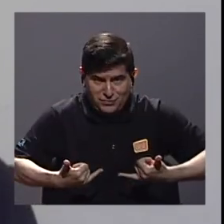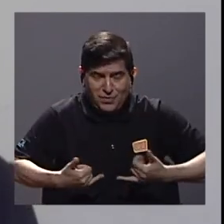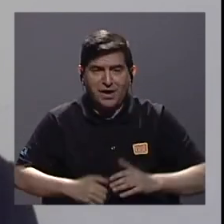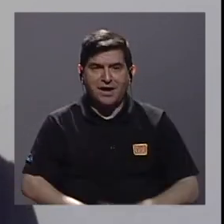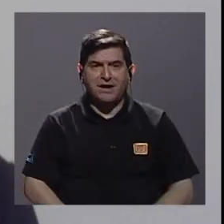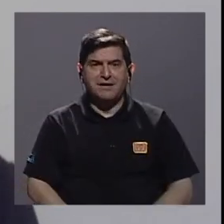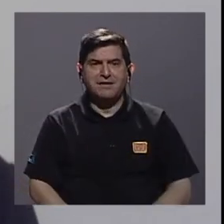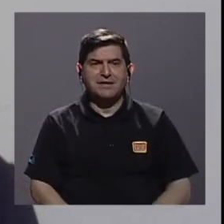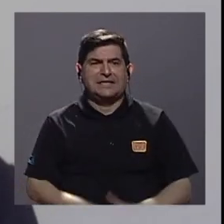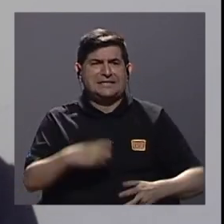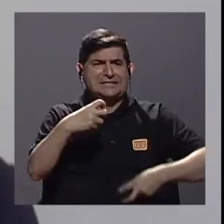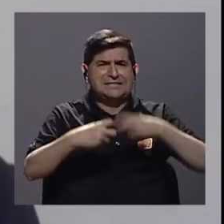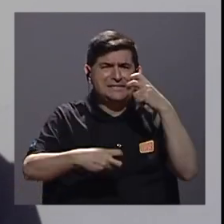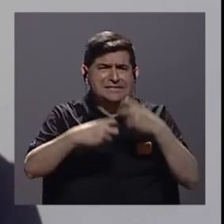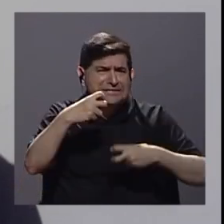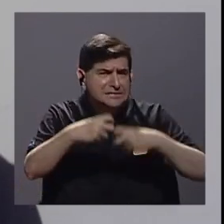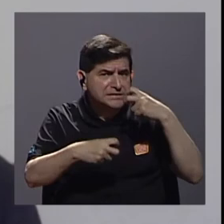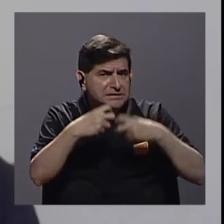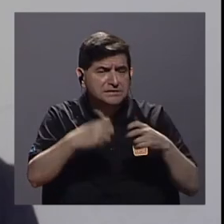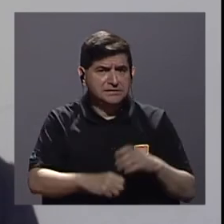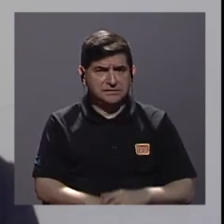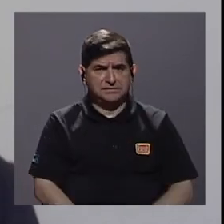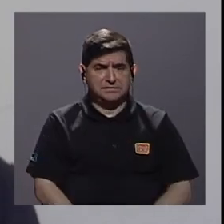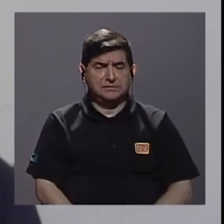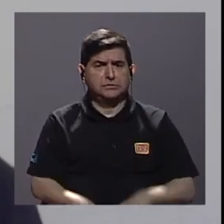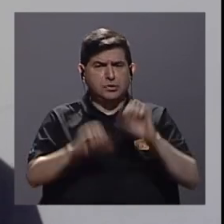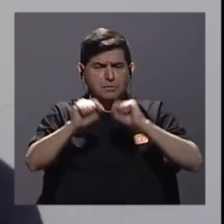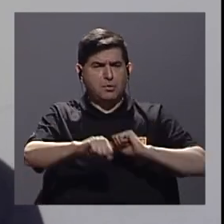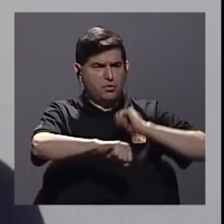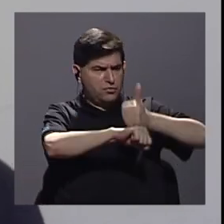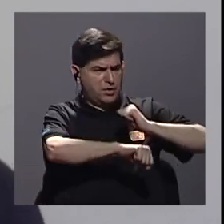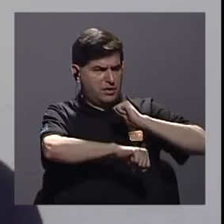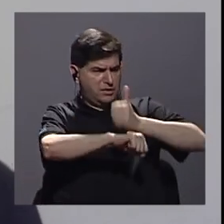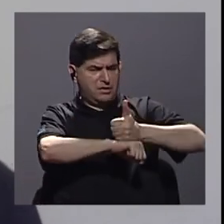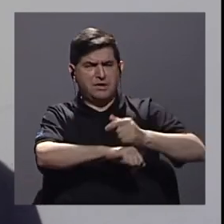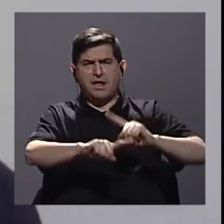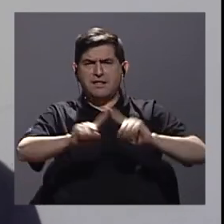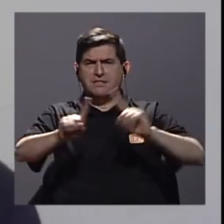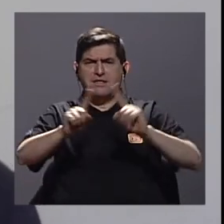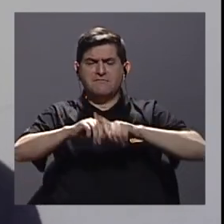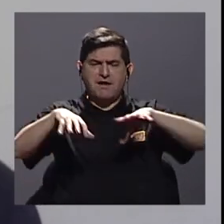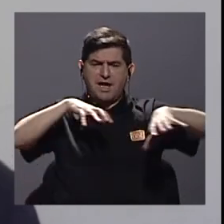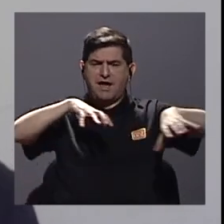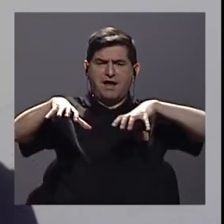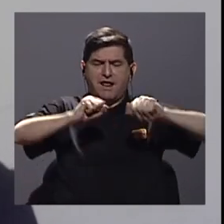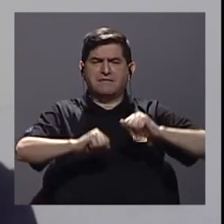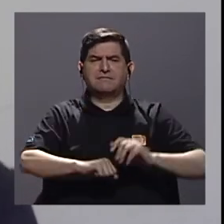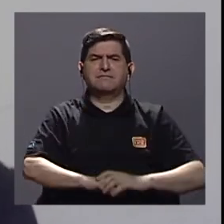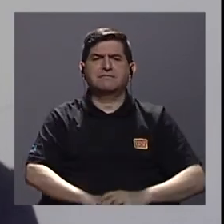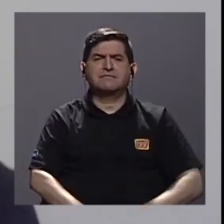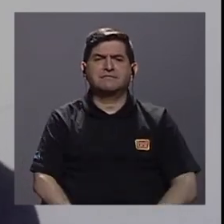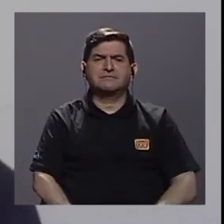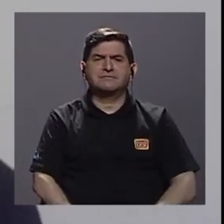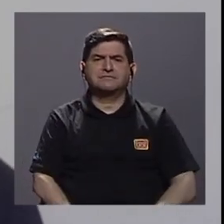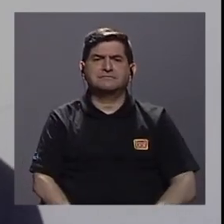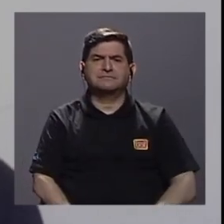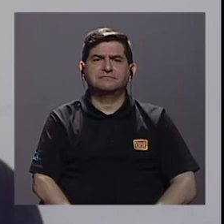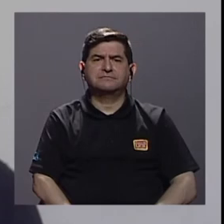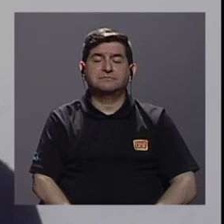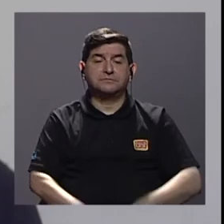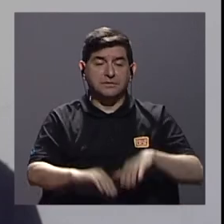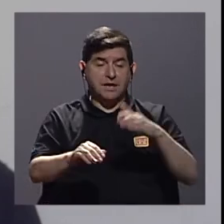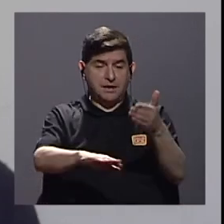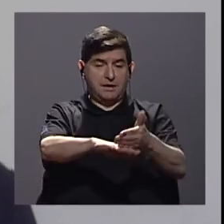digamos de crisis, ¿verdad? Puedan implementarse una serie de acciones que